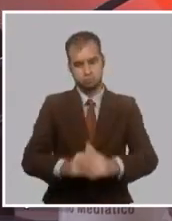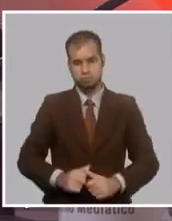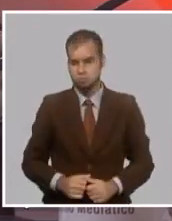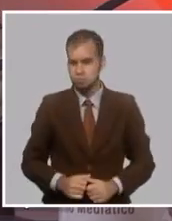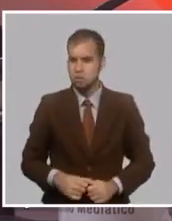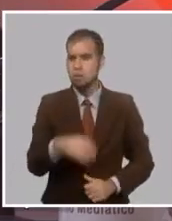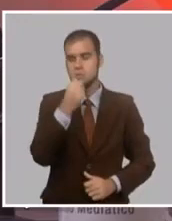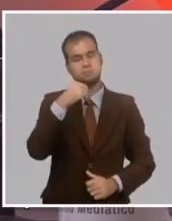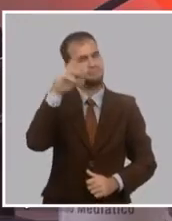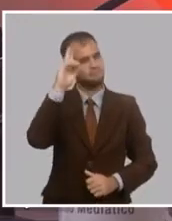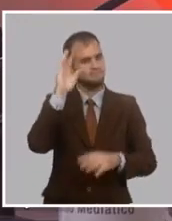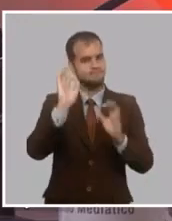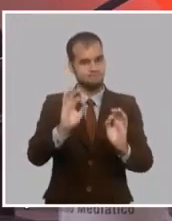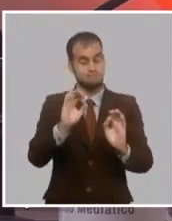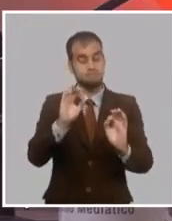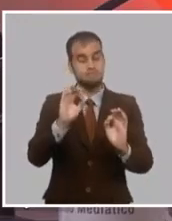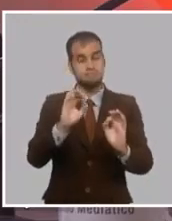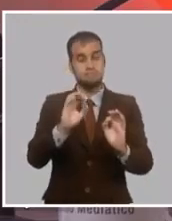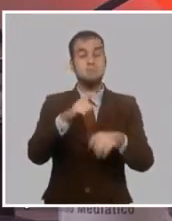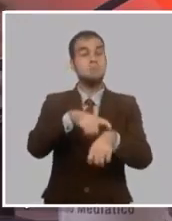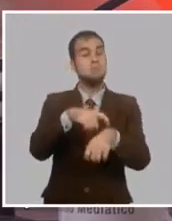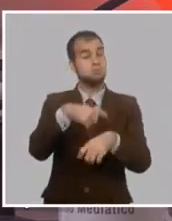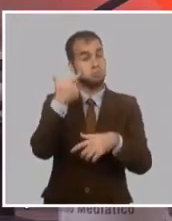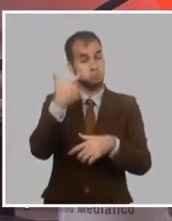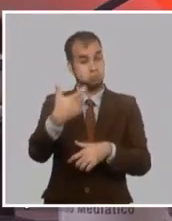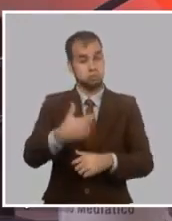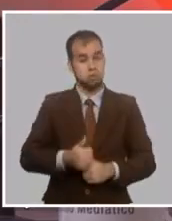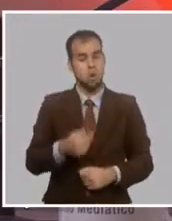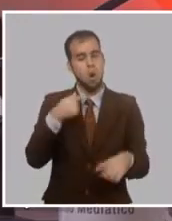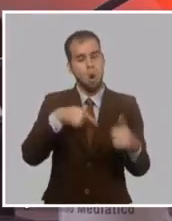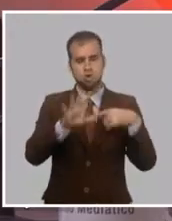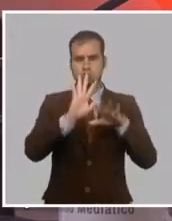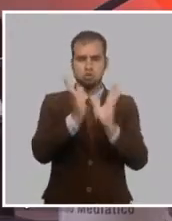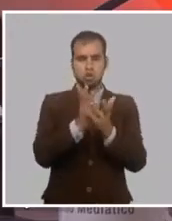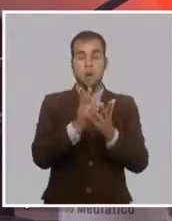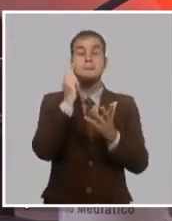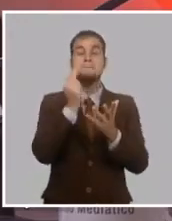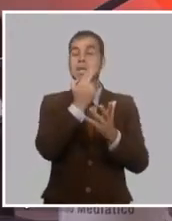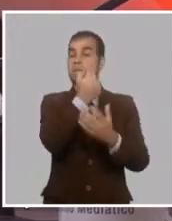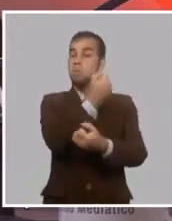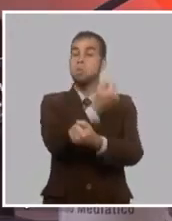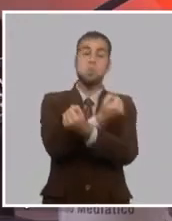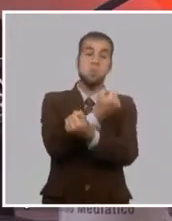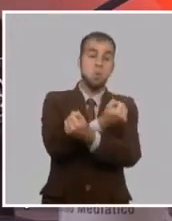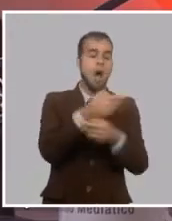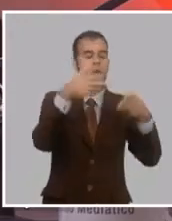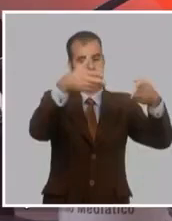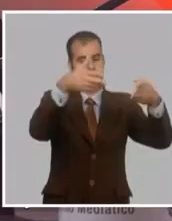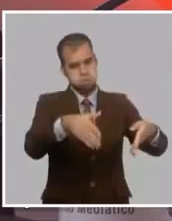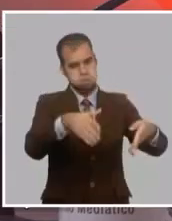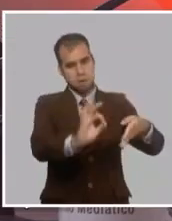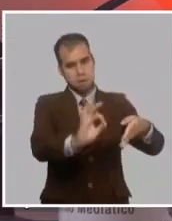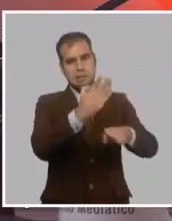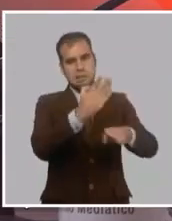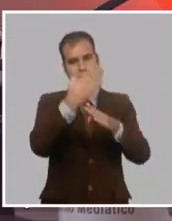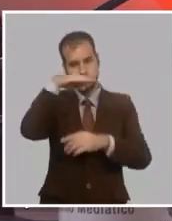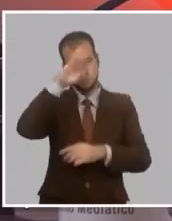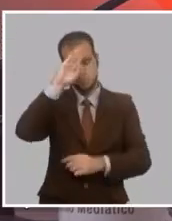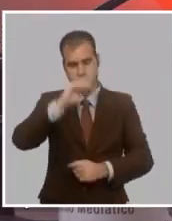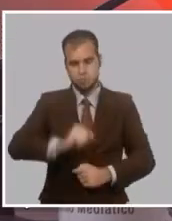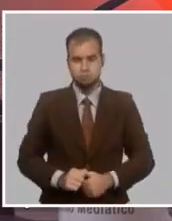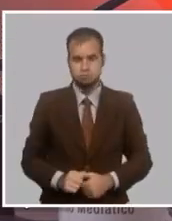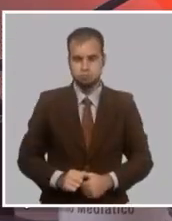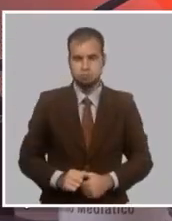recordar este momento y el lugar donde hoy reposan los restos de nuestro héroe nacional José Martín. Pero la